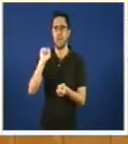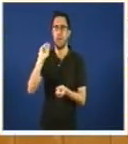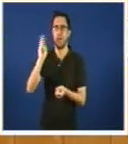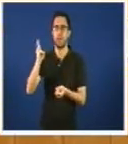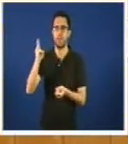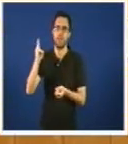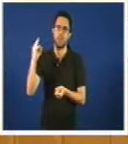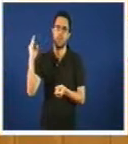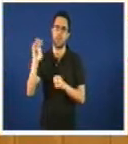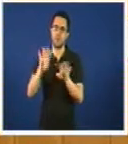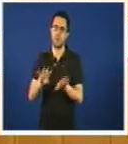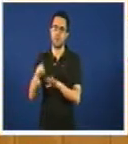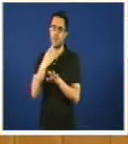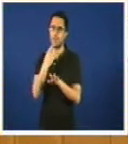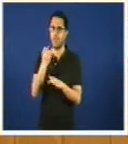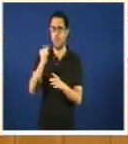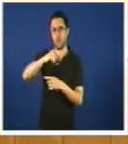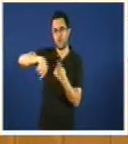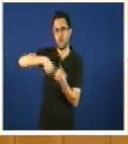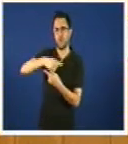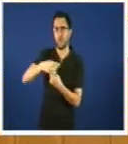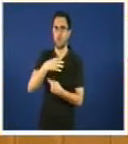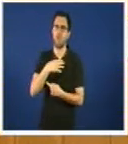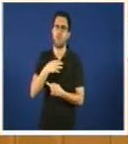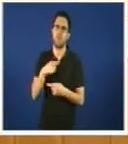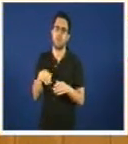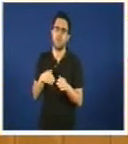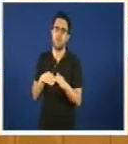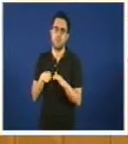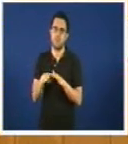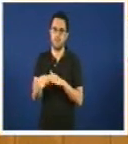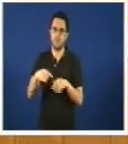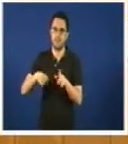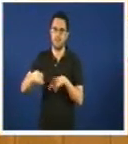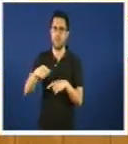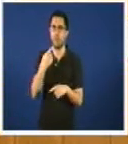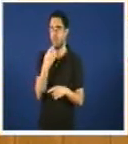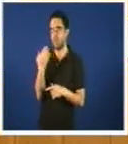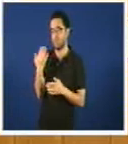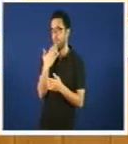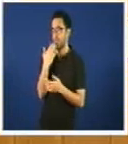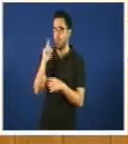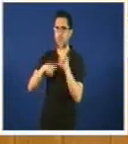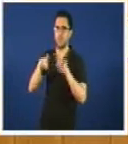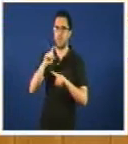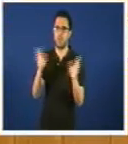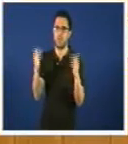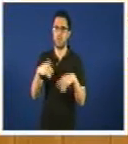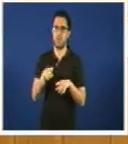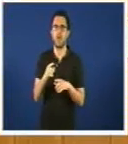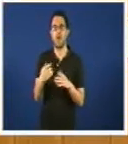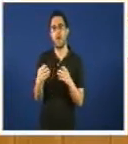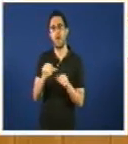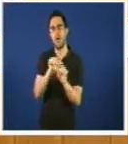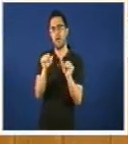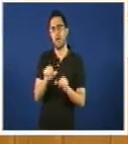conxestionada e non é capaz de absorber o tráfico creo que vostedes non vai moito por ali verá que non hai ningún problema falanos de que van a potenciar un carril